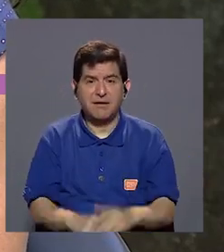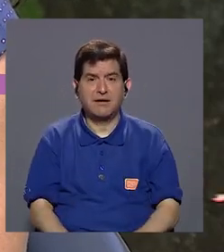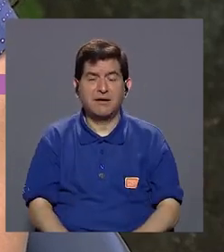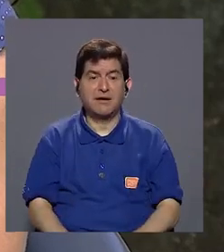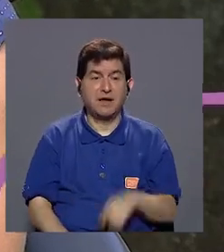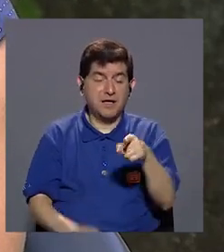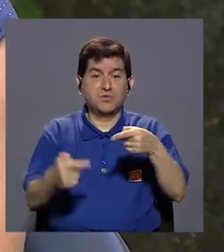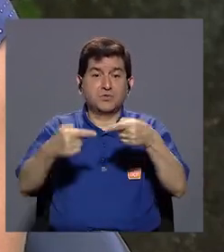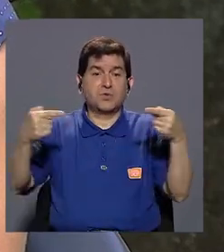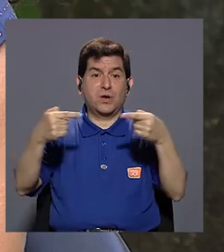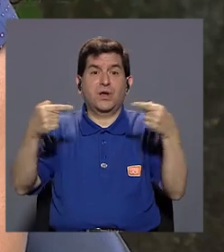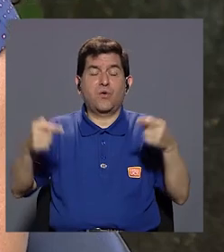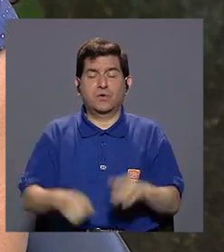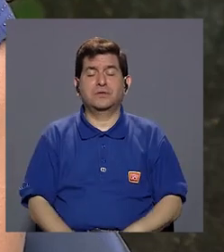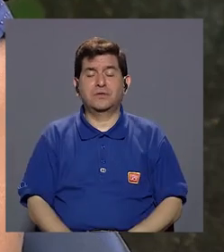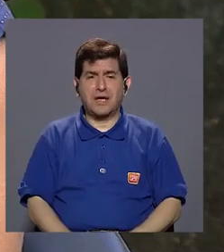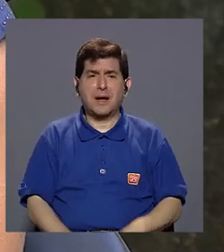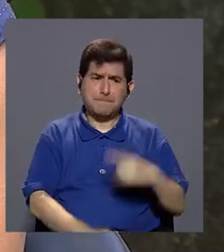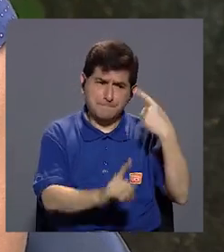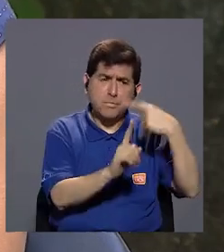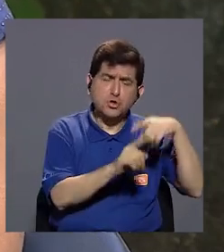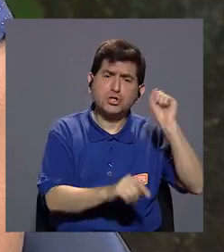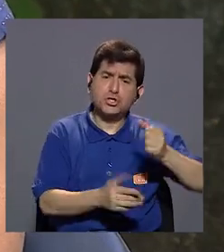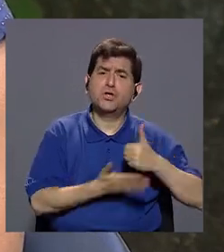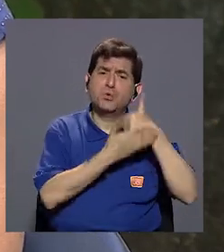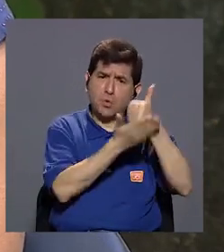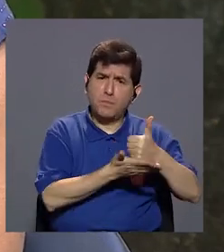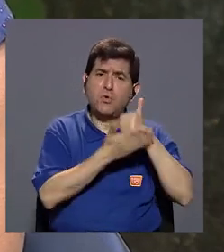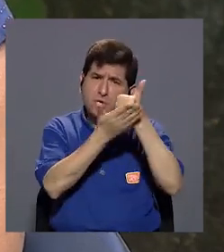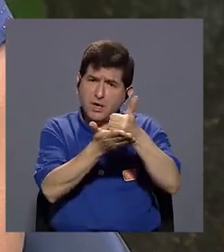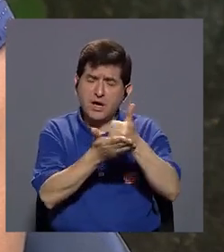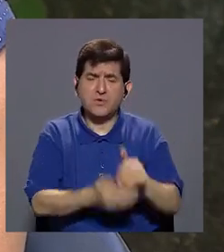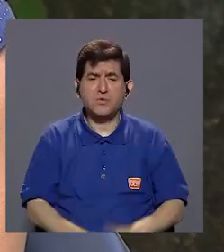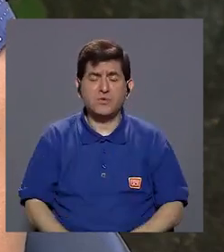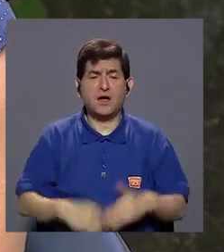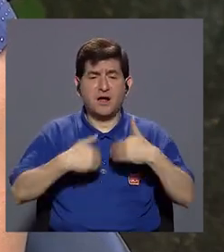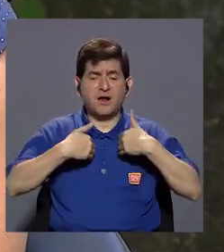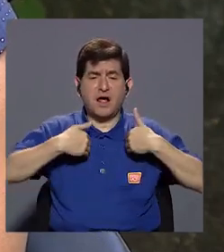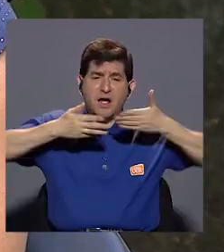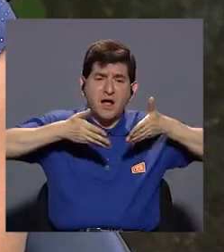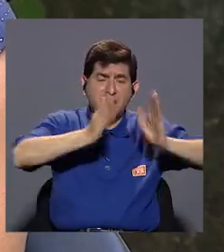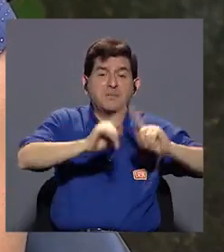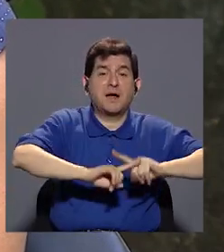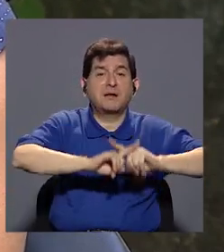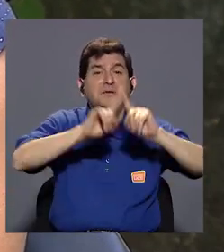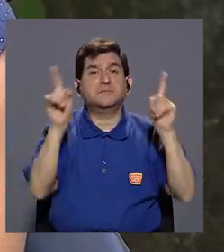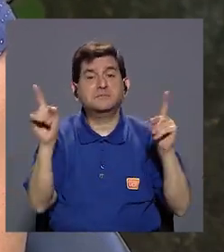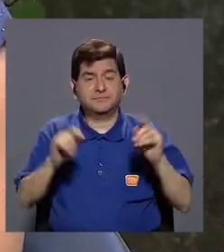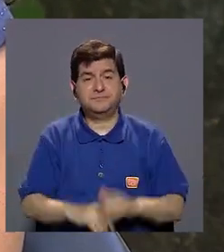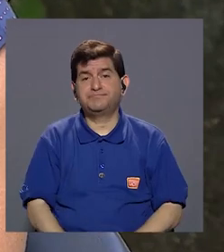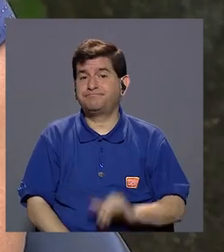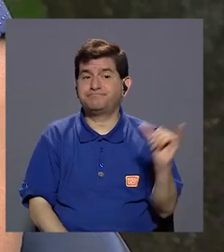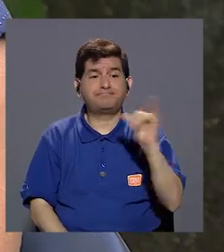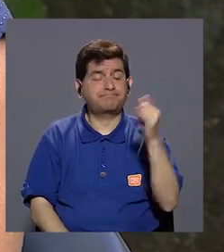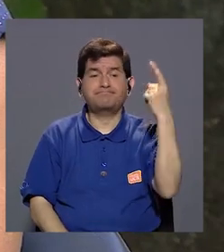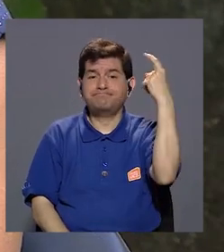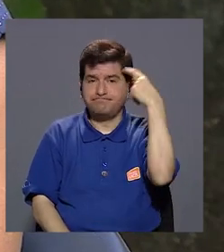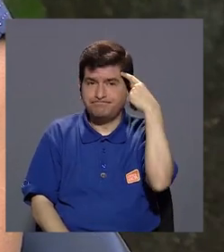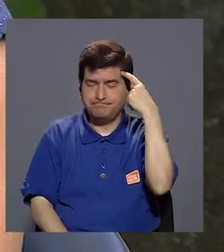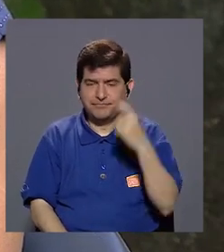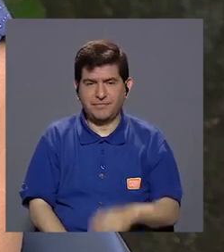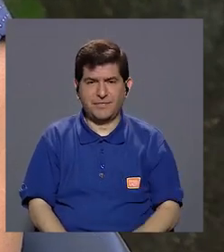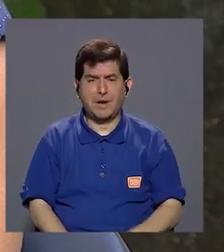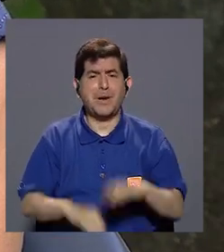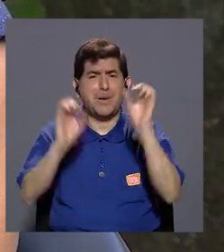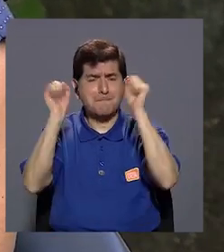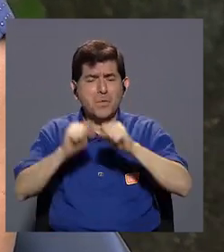Desgraciadamente, es muy positivo porque queremos ayudarlos, ¿verdad?, a los que están en la calle y todo, pero también tenemos que pensar